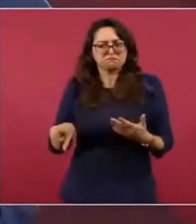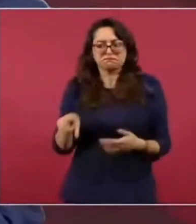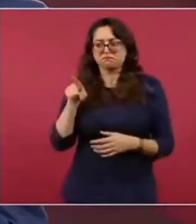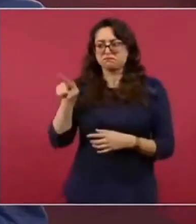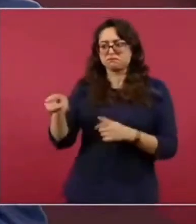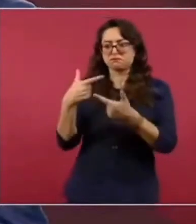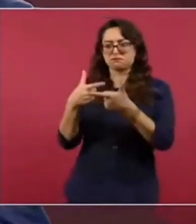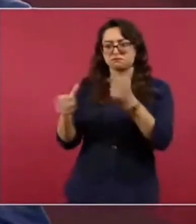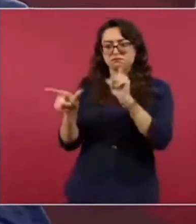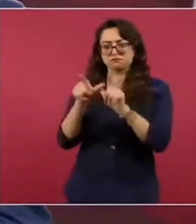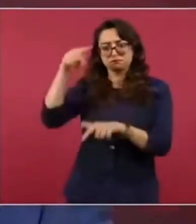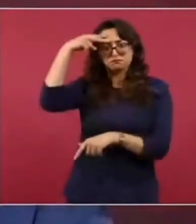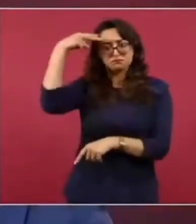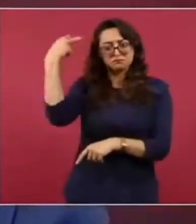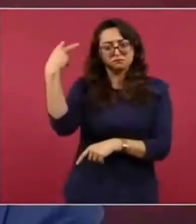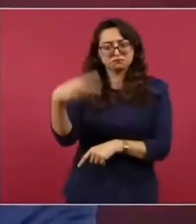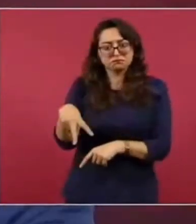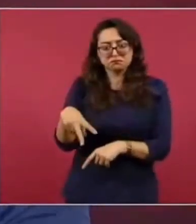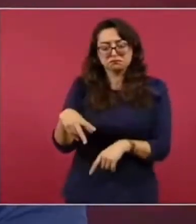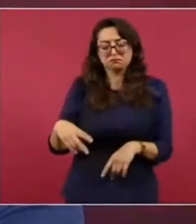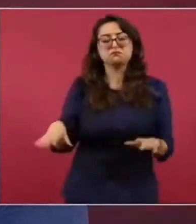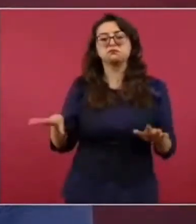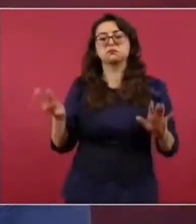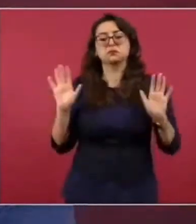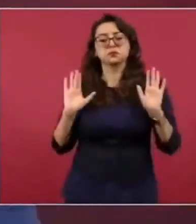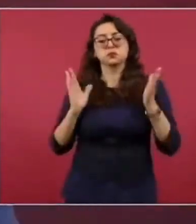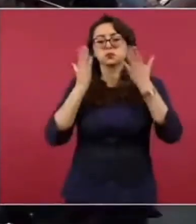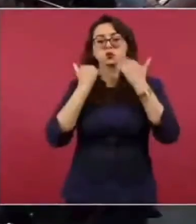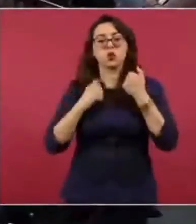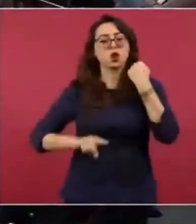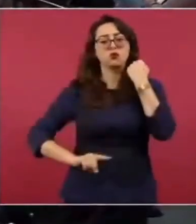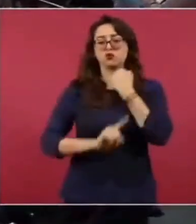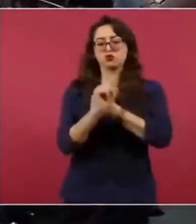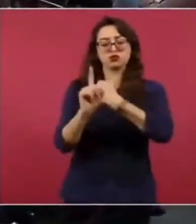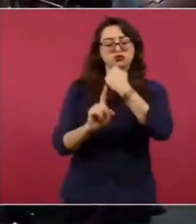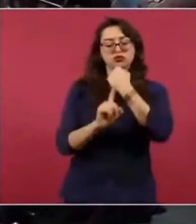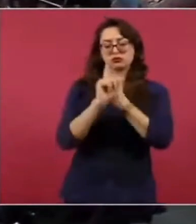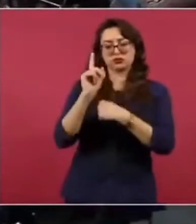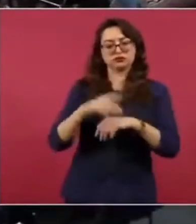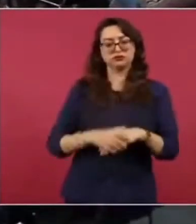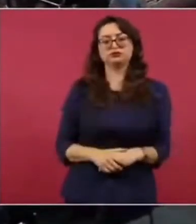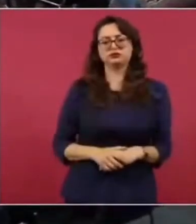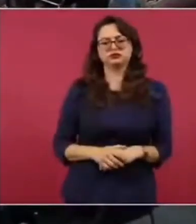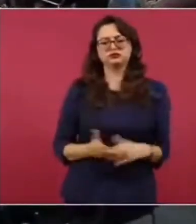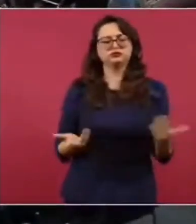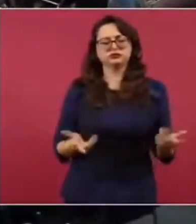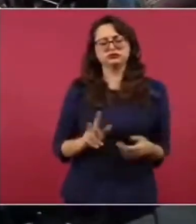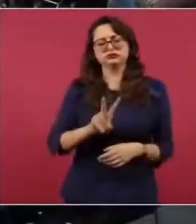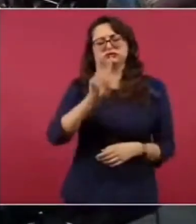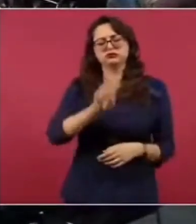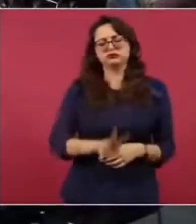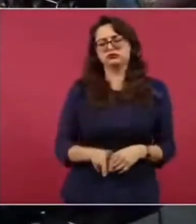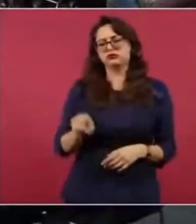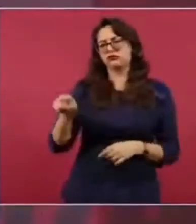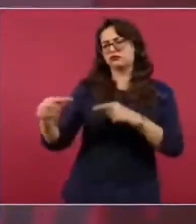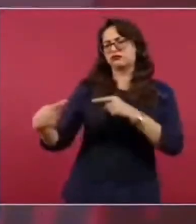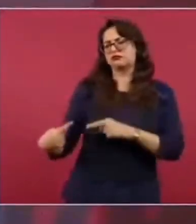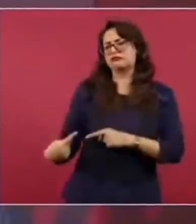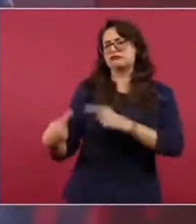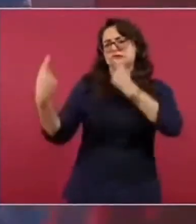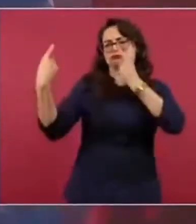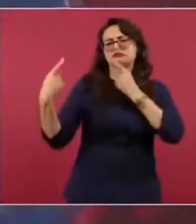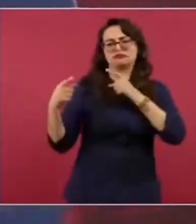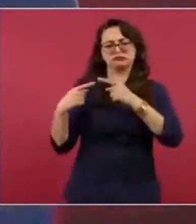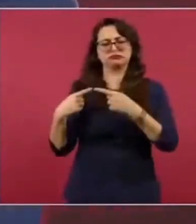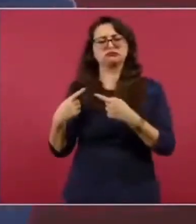Grupo México, no va a haber ningún problema. Tenemos diferencias con ellos, pero eso es otro asunto. Ese es otro.